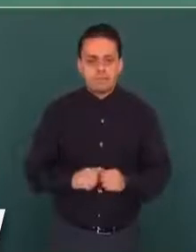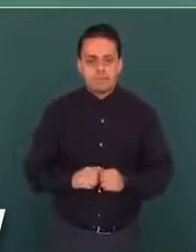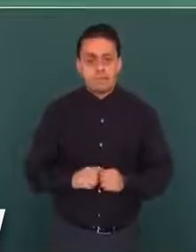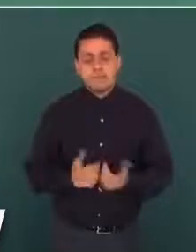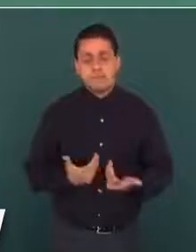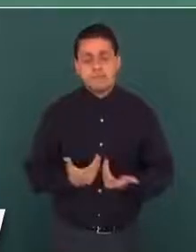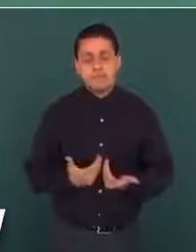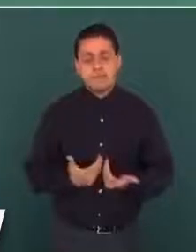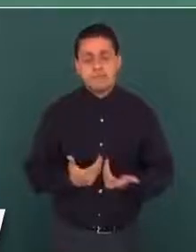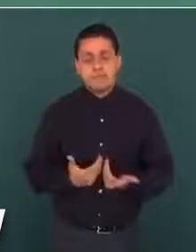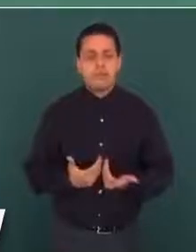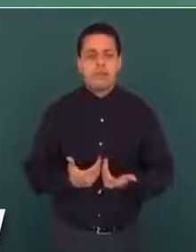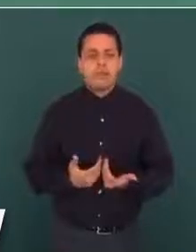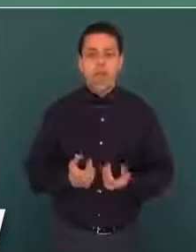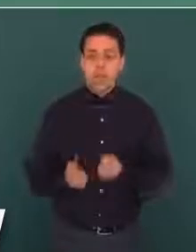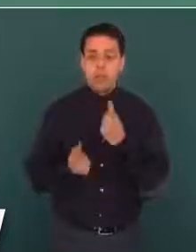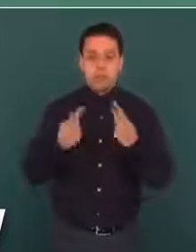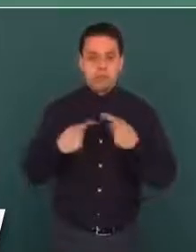Entonces, se enojan.